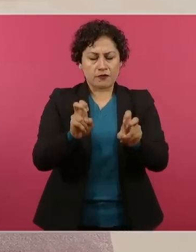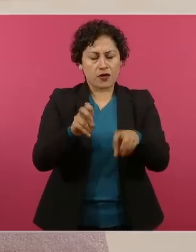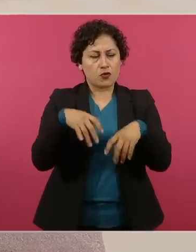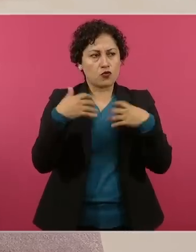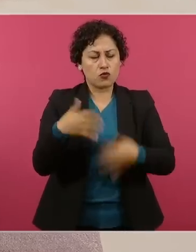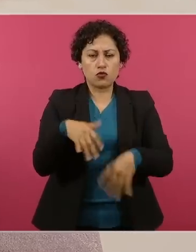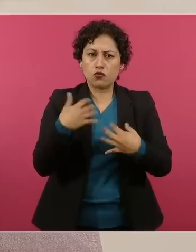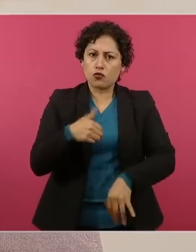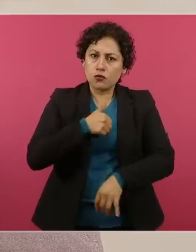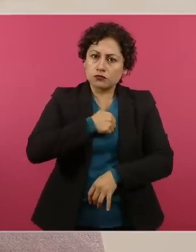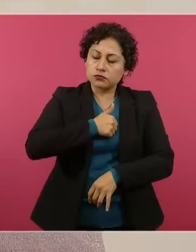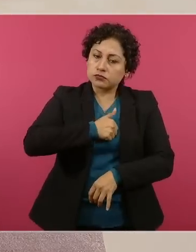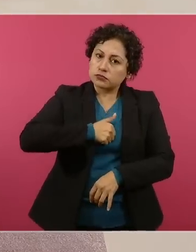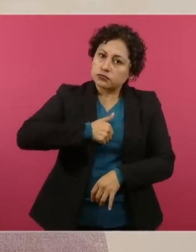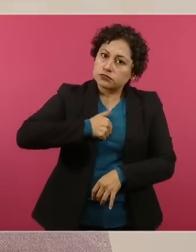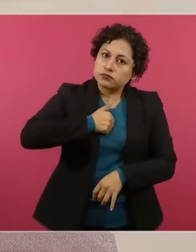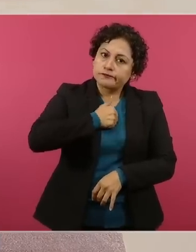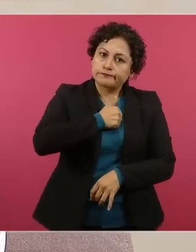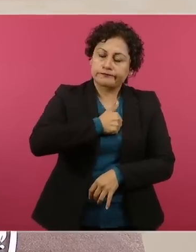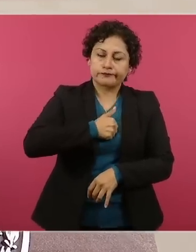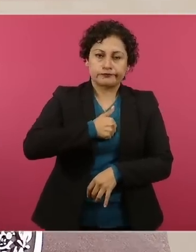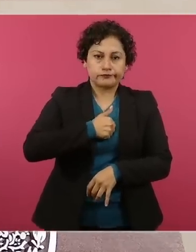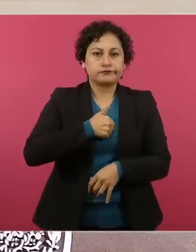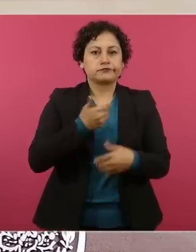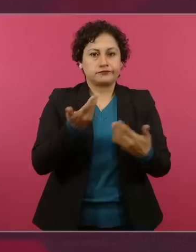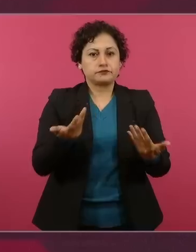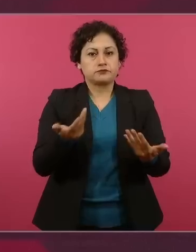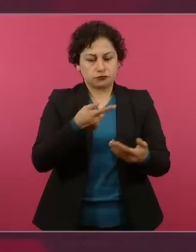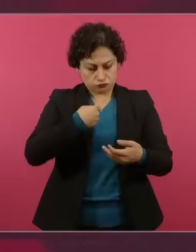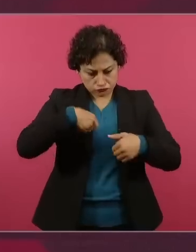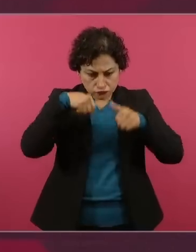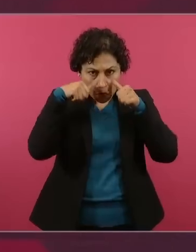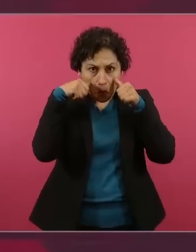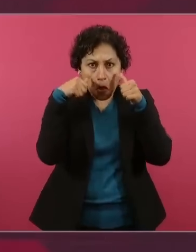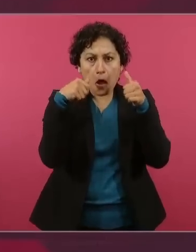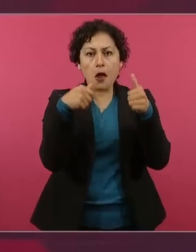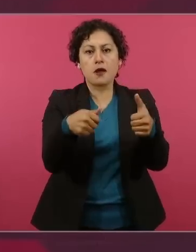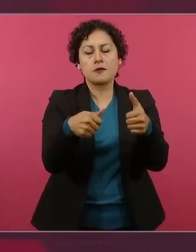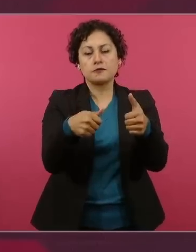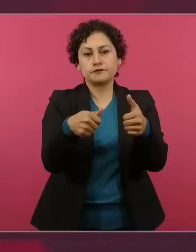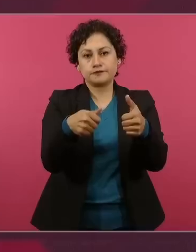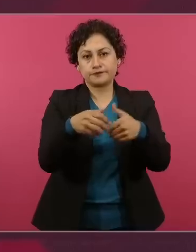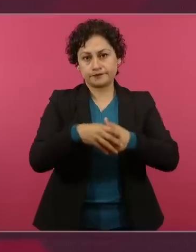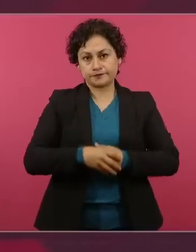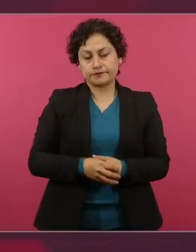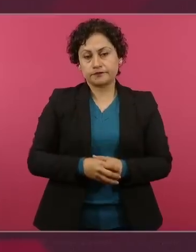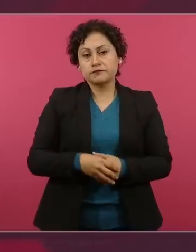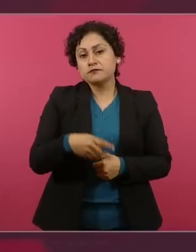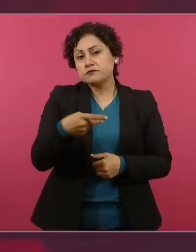pero vienen algunos aquí